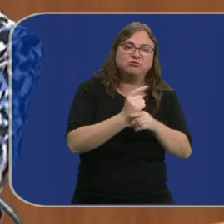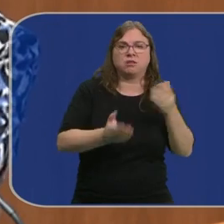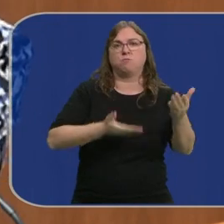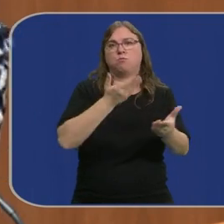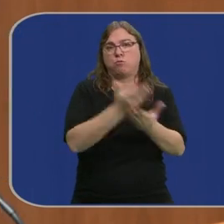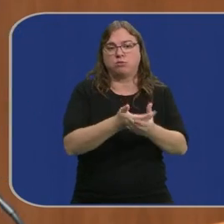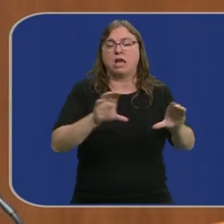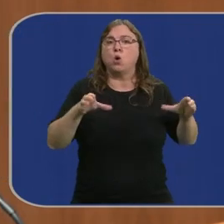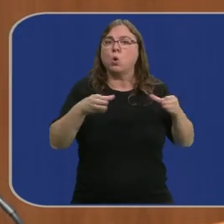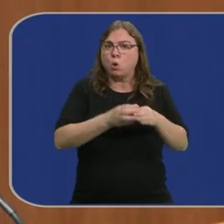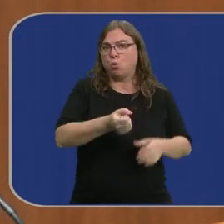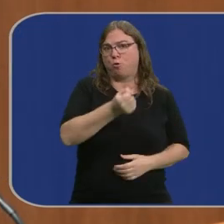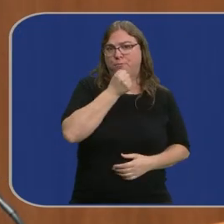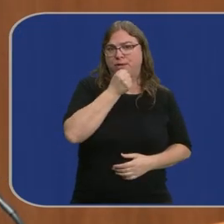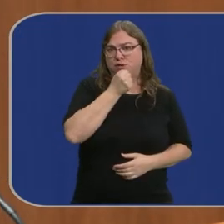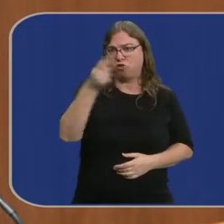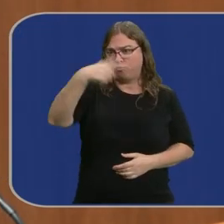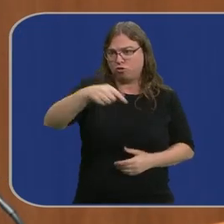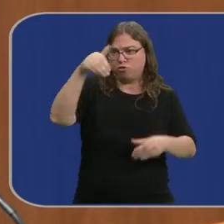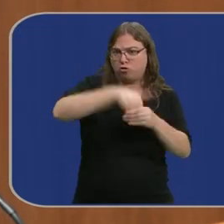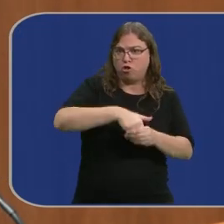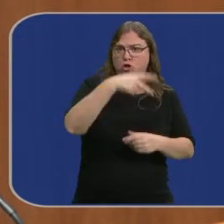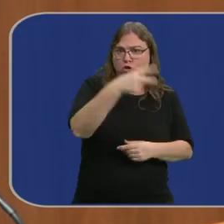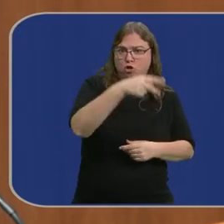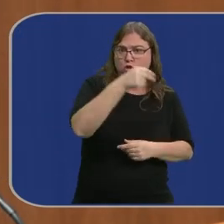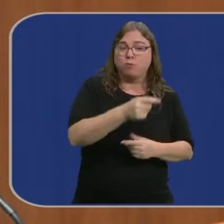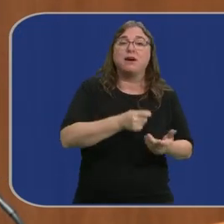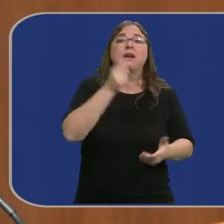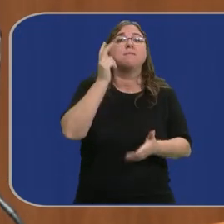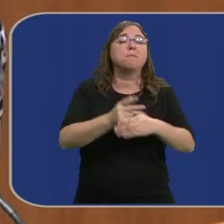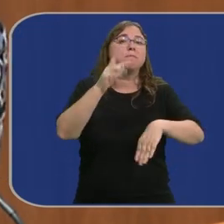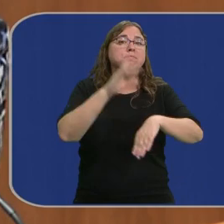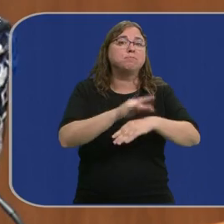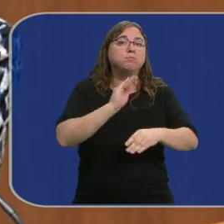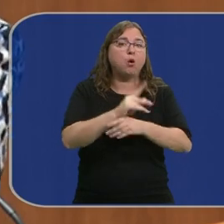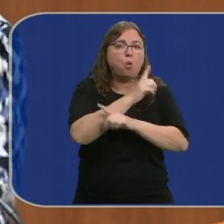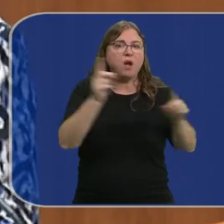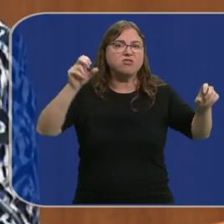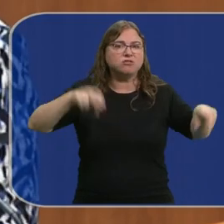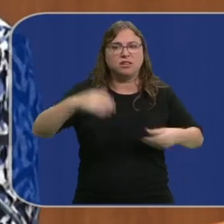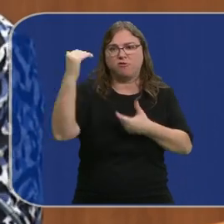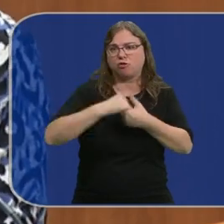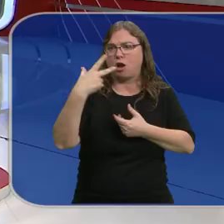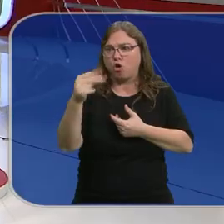la propuesta del Grupo Parlamentario Socialista para que los ganaderos no pagarán las tasas veterinarias durante un año.